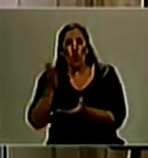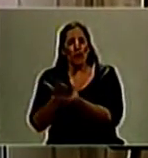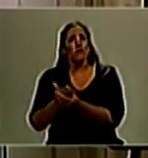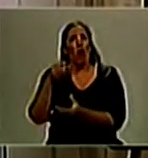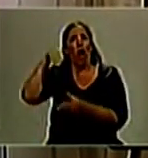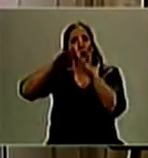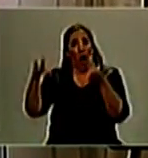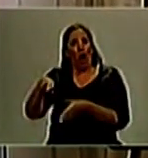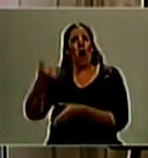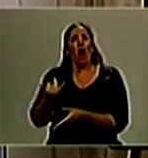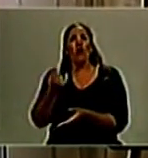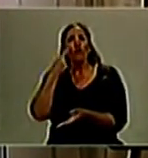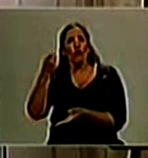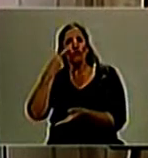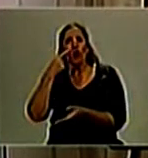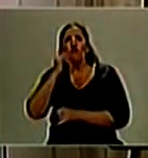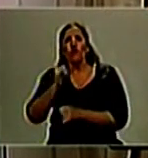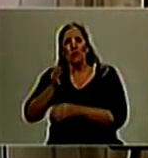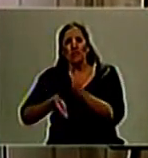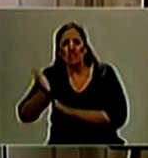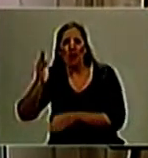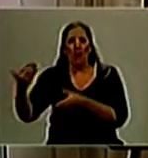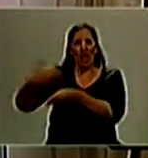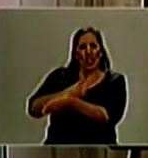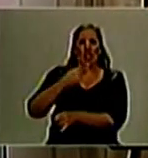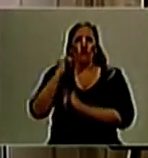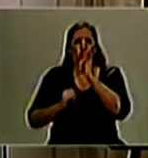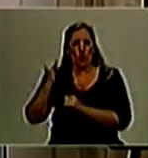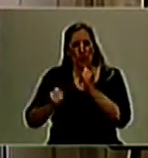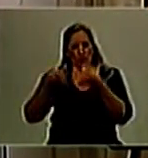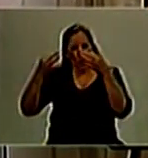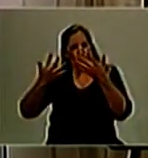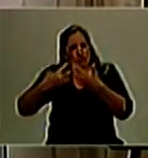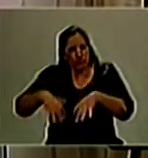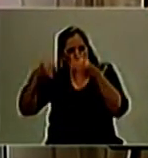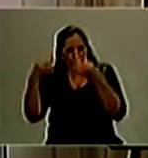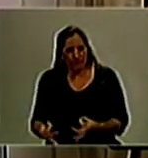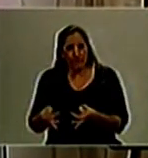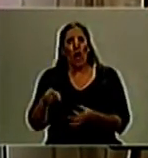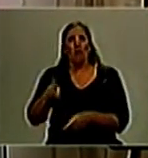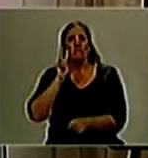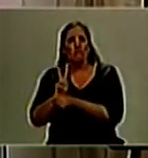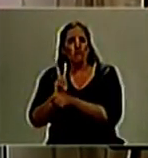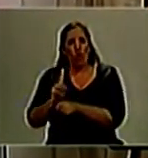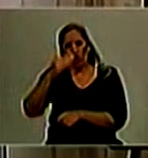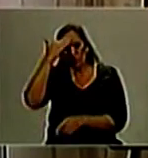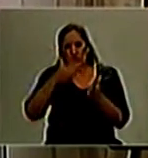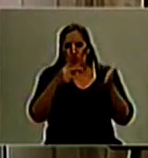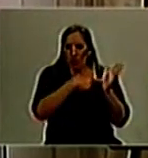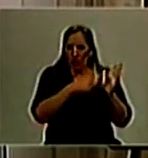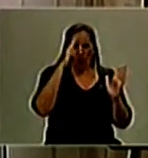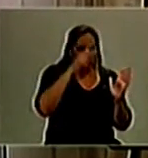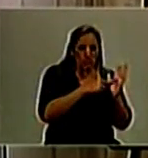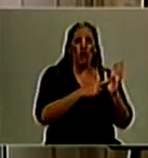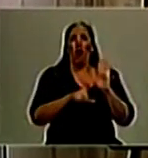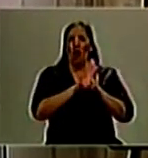de información en las bases de datos y archivos de inteligencia garantizando de manera prioritaria su reserva constitucional y legal. Asegurar que aquellos datos de